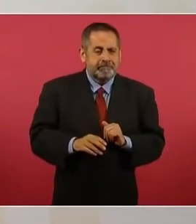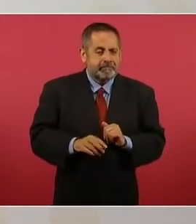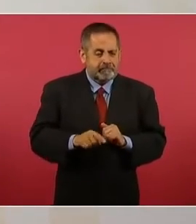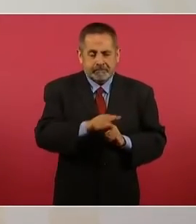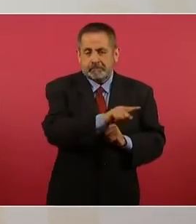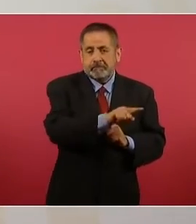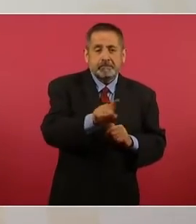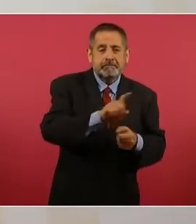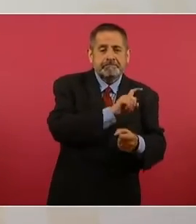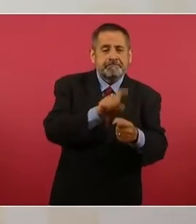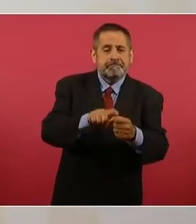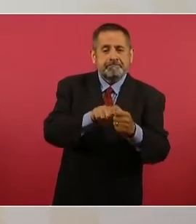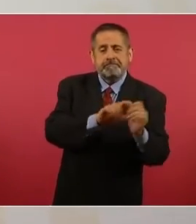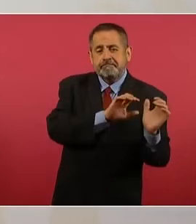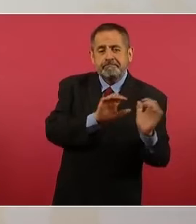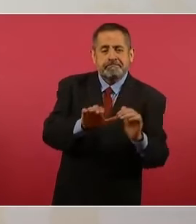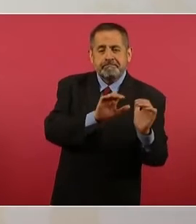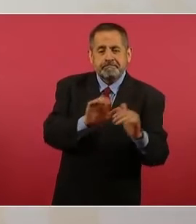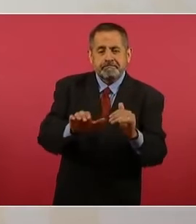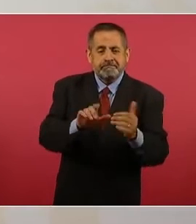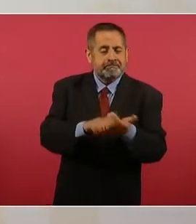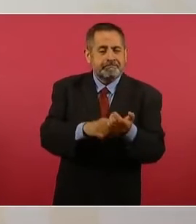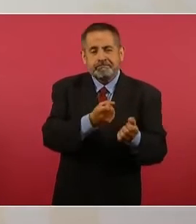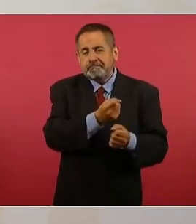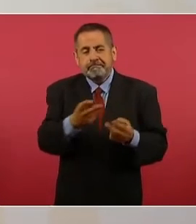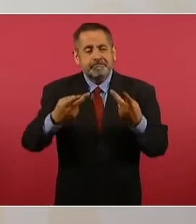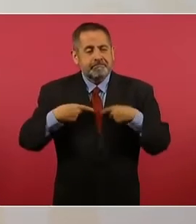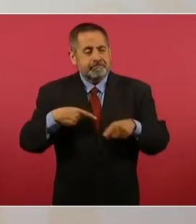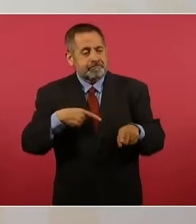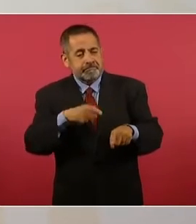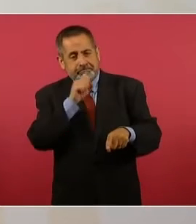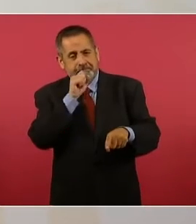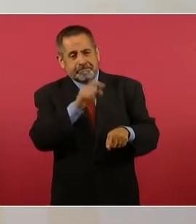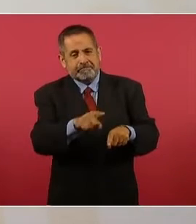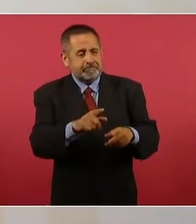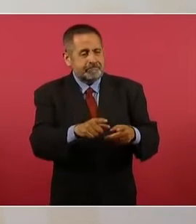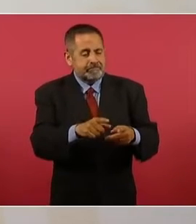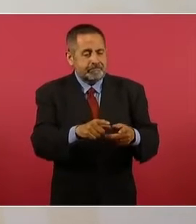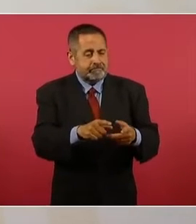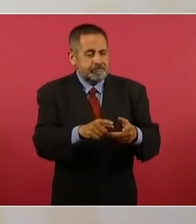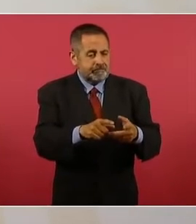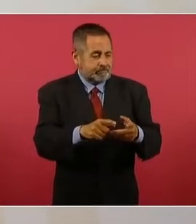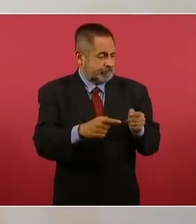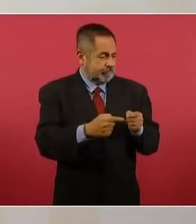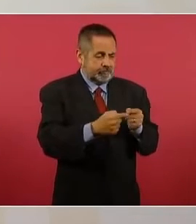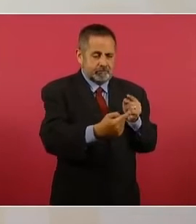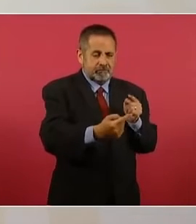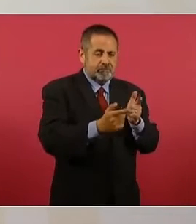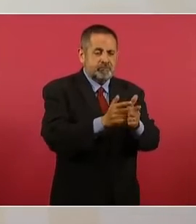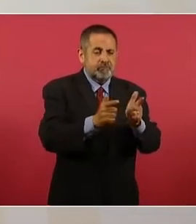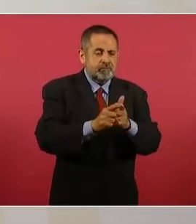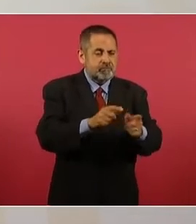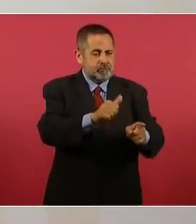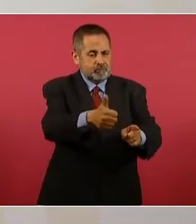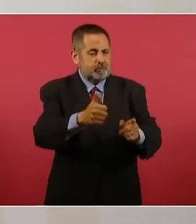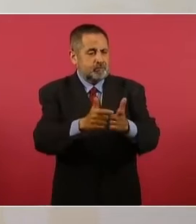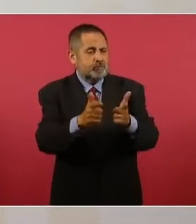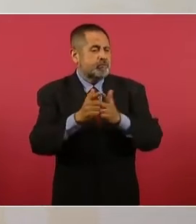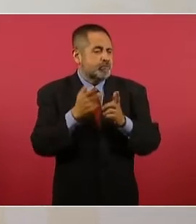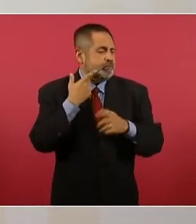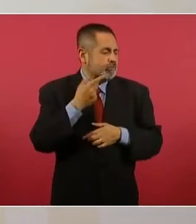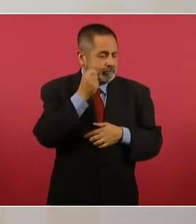Judicial militantes o simpatizantes